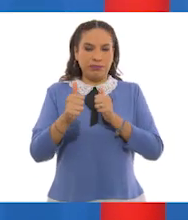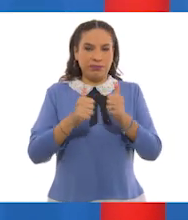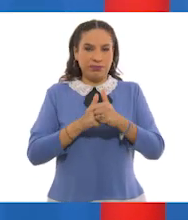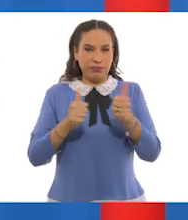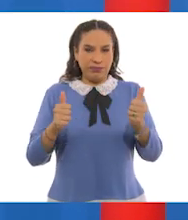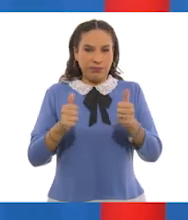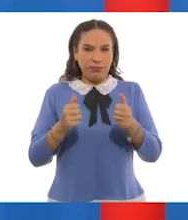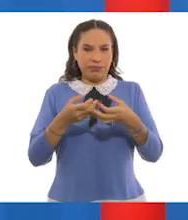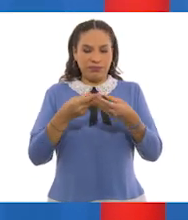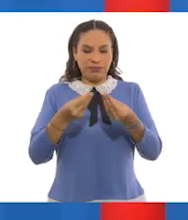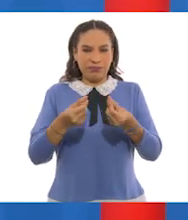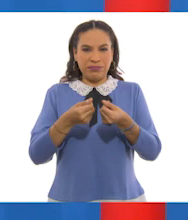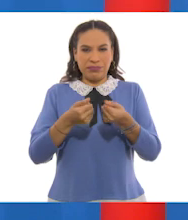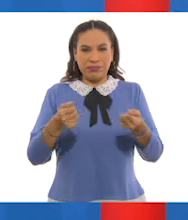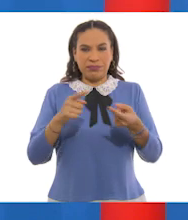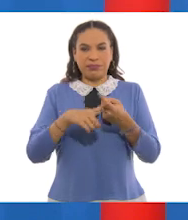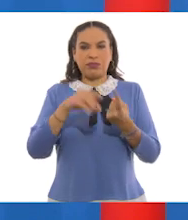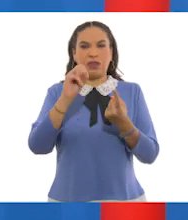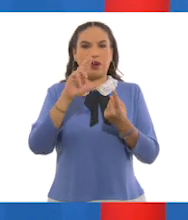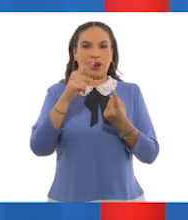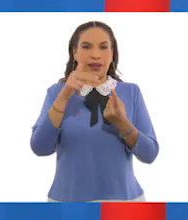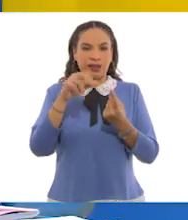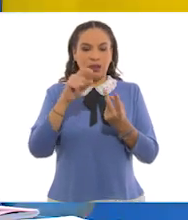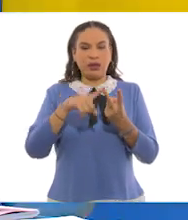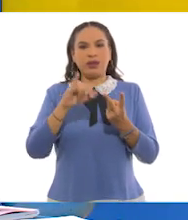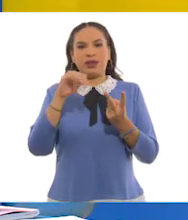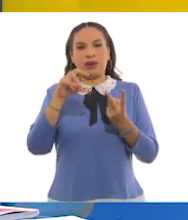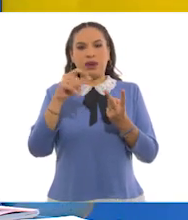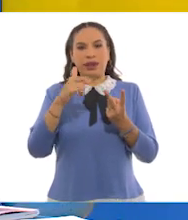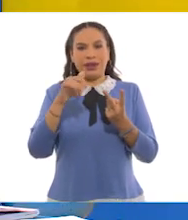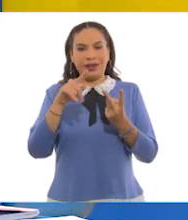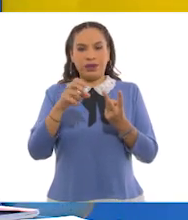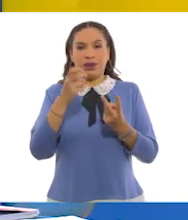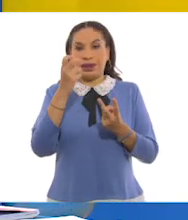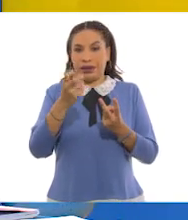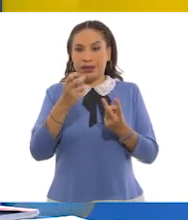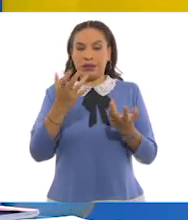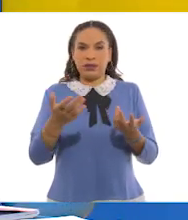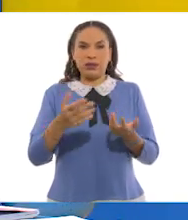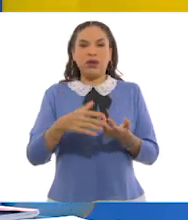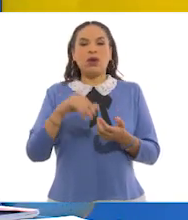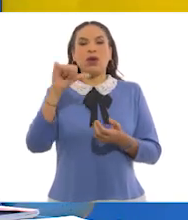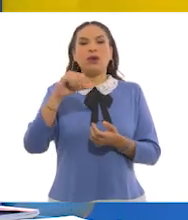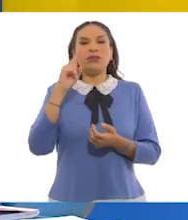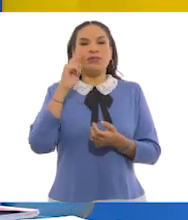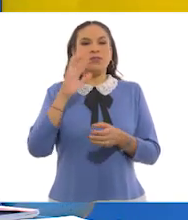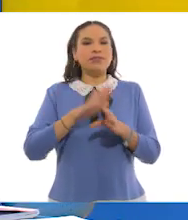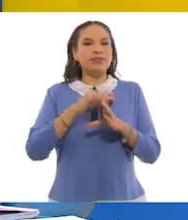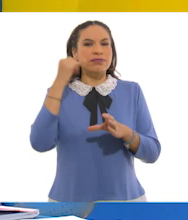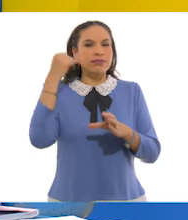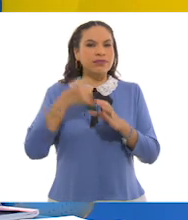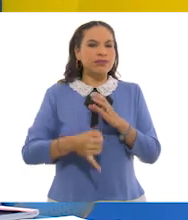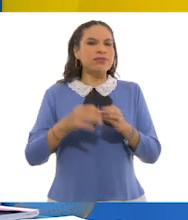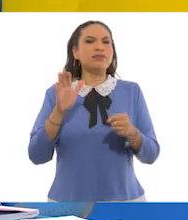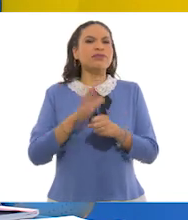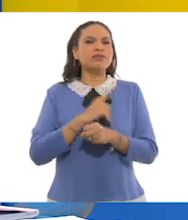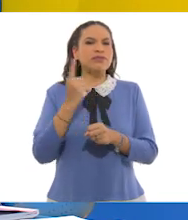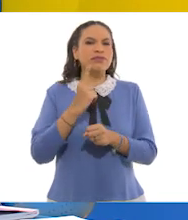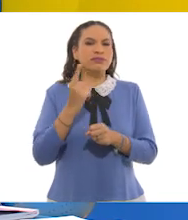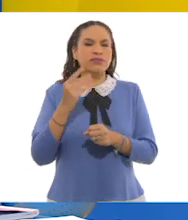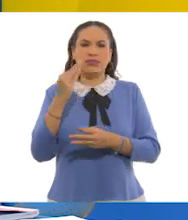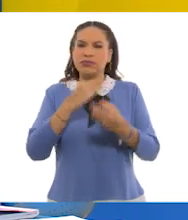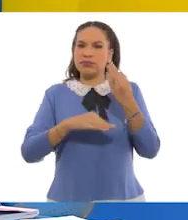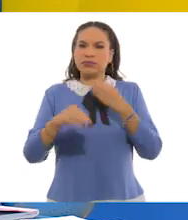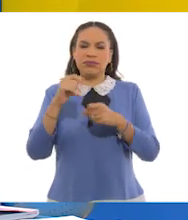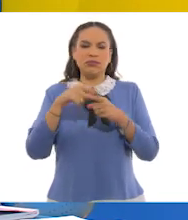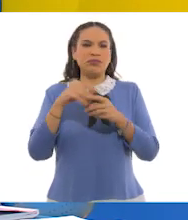los desechos, en orgánicos o inorgánicos. Exactamente. Y hoy veremos a fondo por qué ni todos